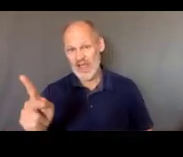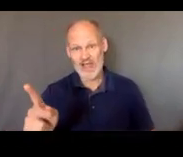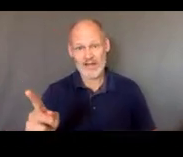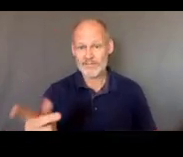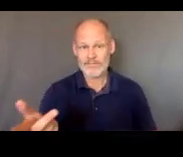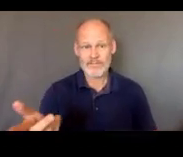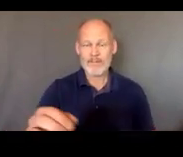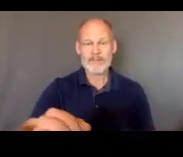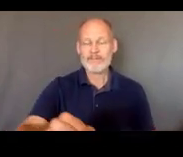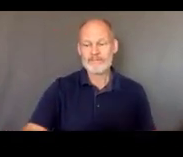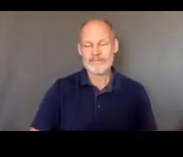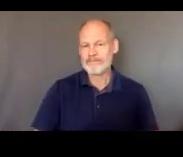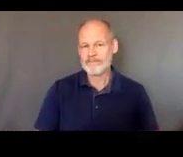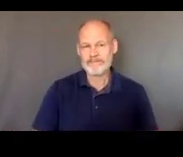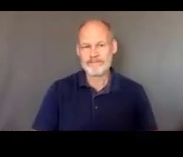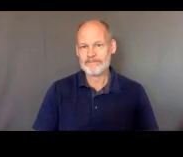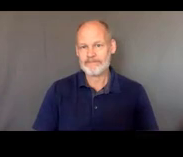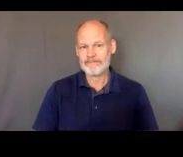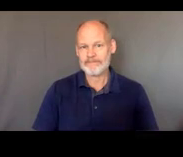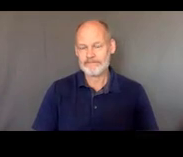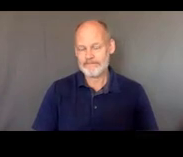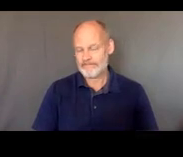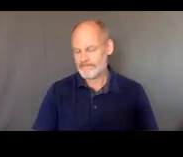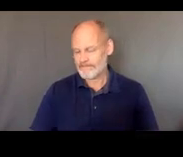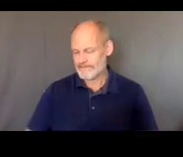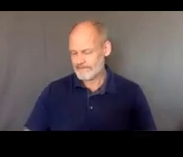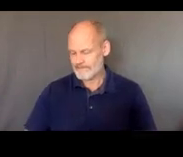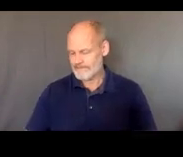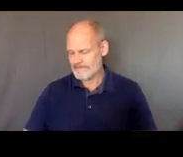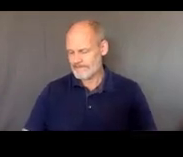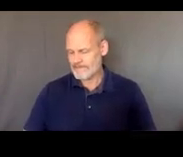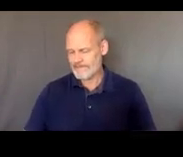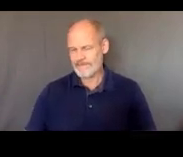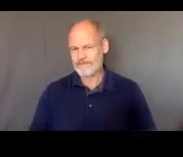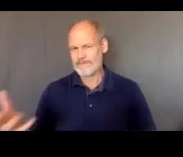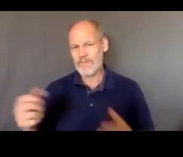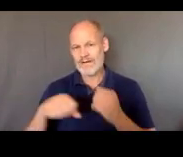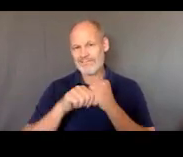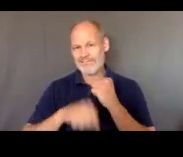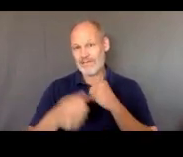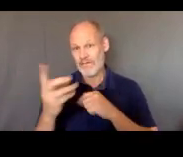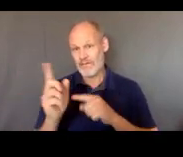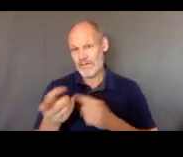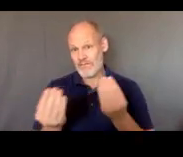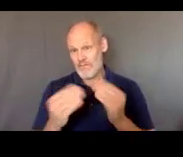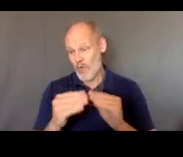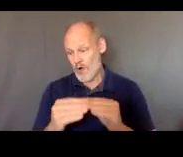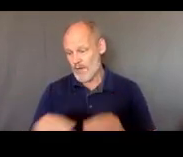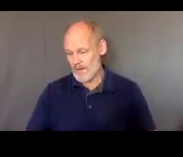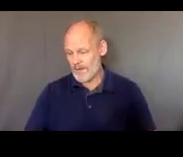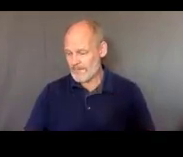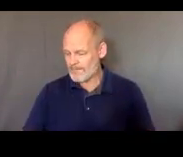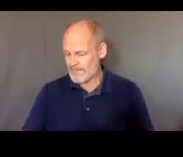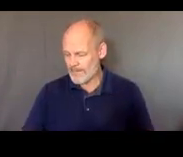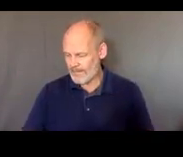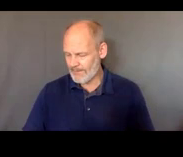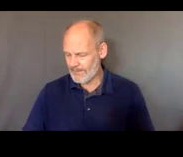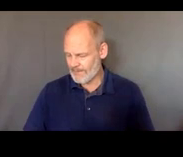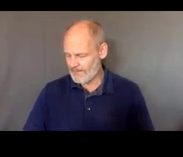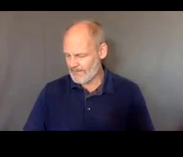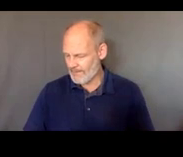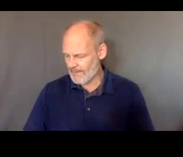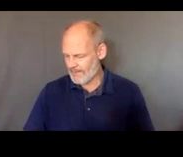están dispuestos a quedarse unos minutos más porque tenemos excelentes preguntas pendientes la siguiente pregunta